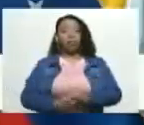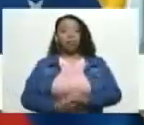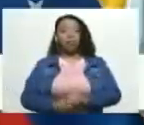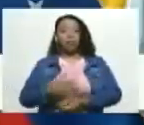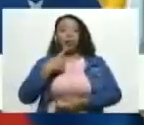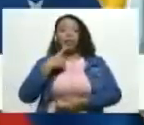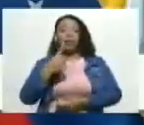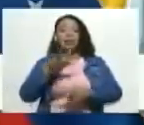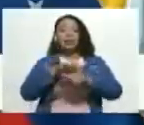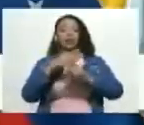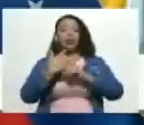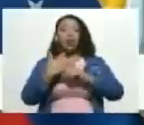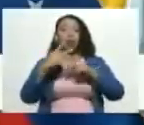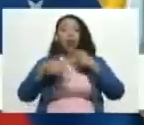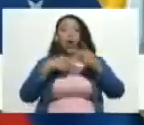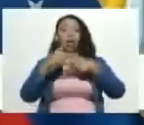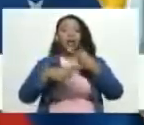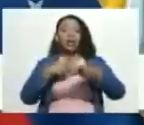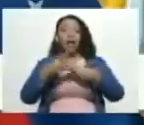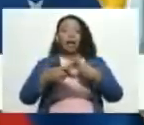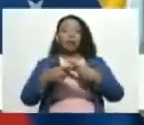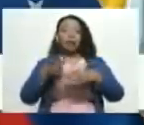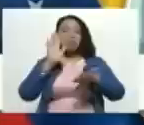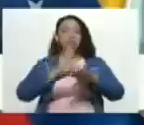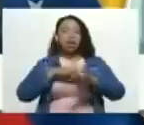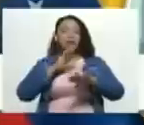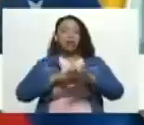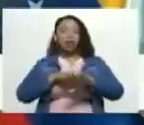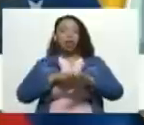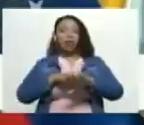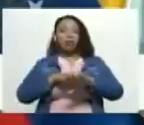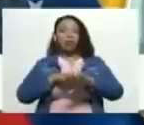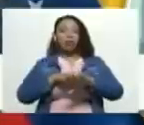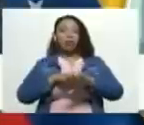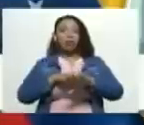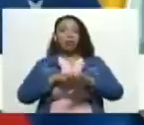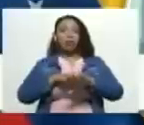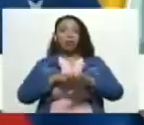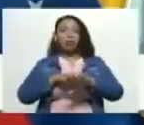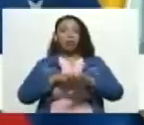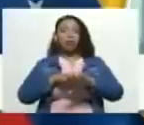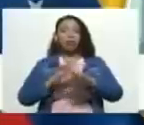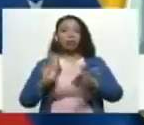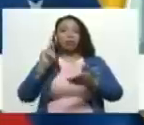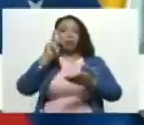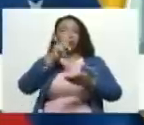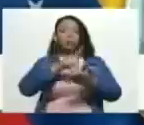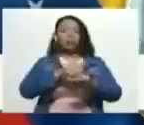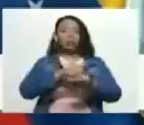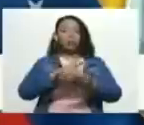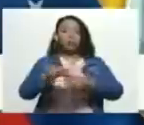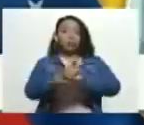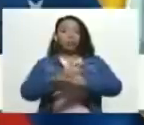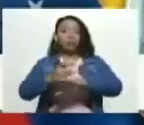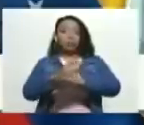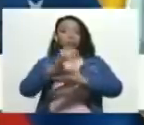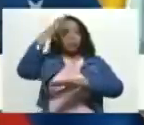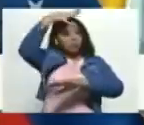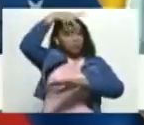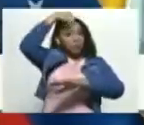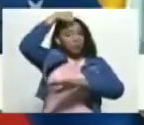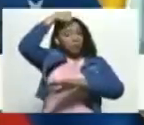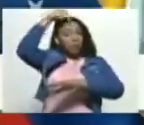circunstancias políticas extremas ocurridas, particularmente a la llegada del gobierno de Donald Trump a los Estados Unidos,